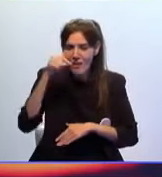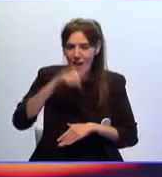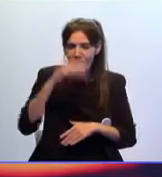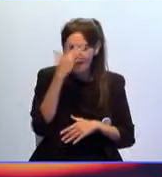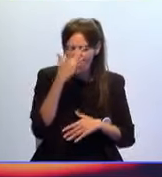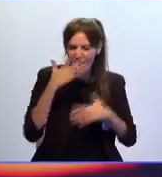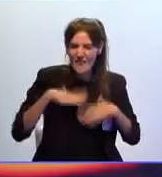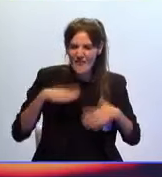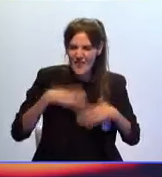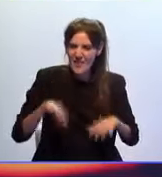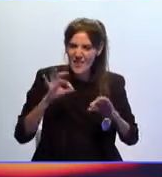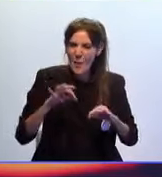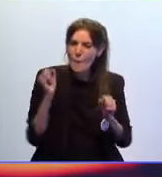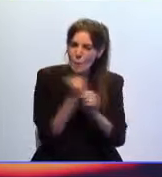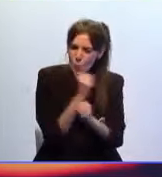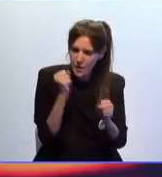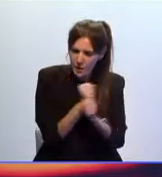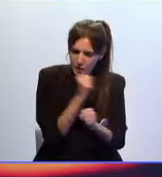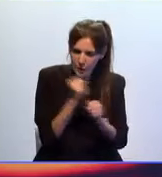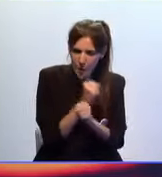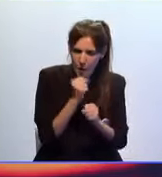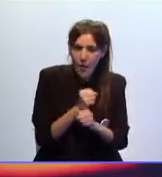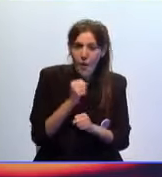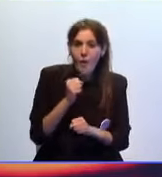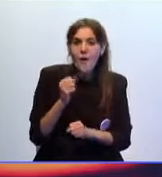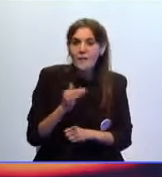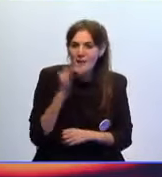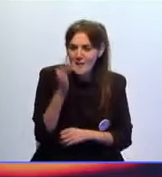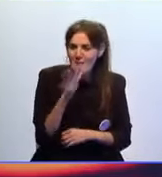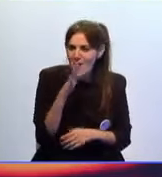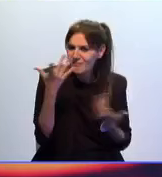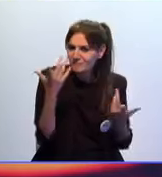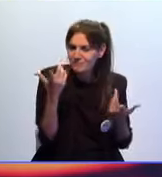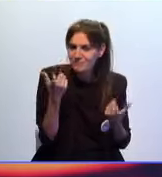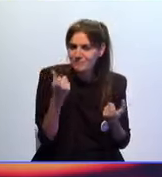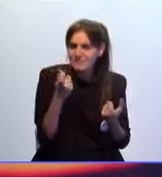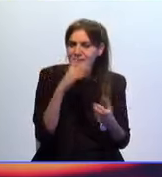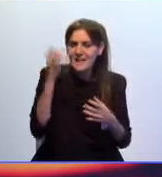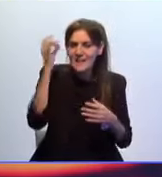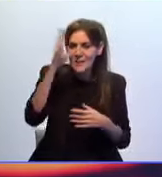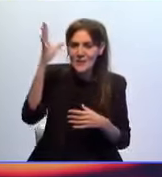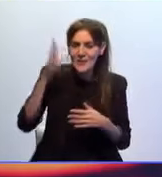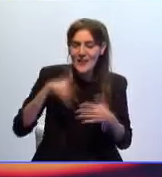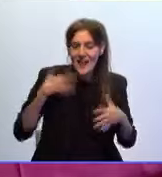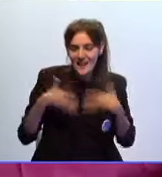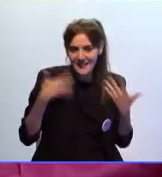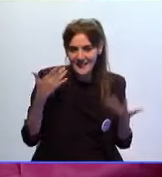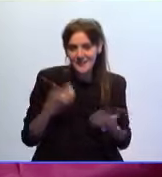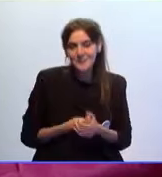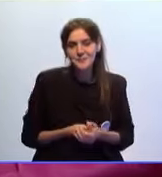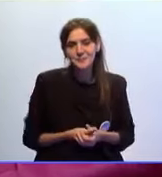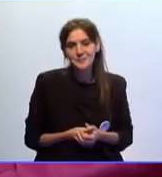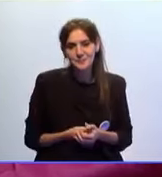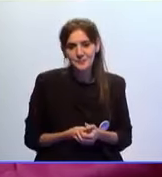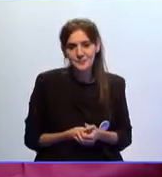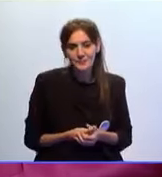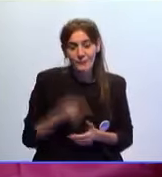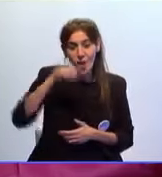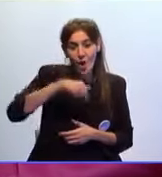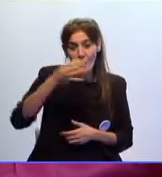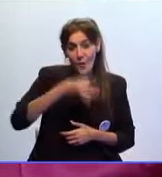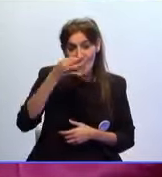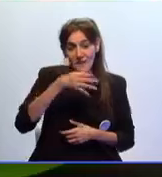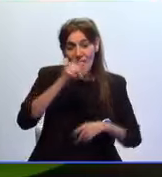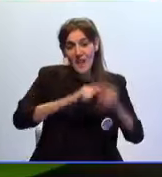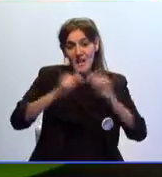disfraces muy trabajados y donde no ha faltado ni la ilusión ni la alegría esta tarde